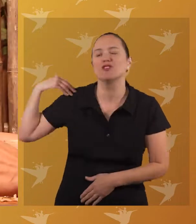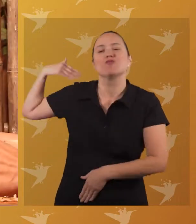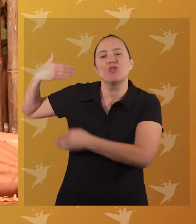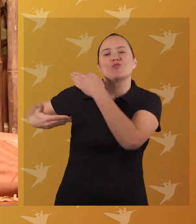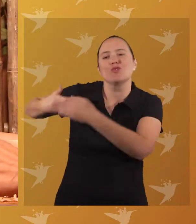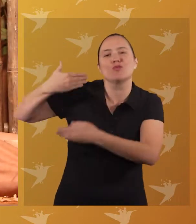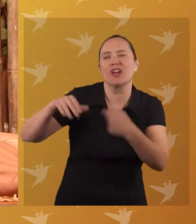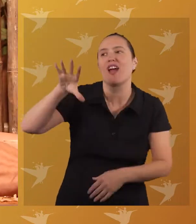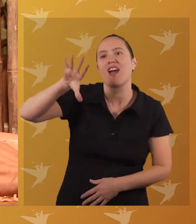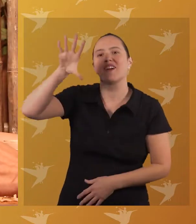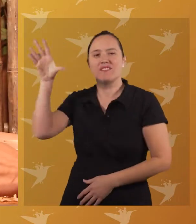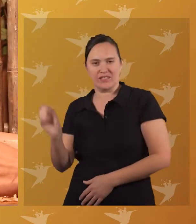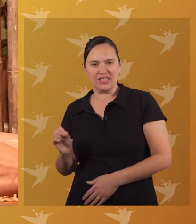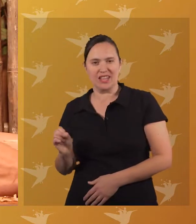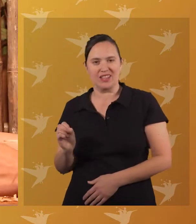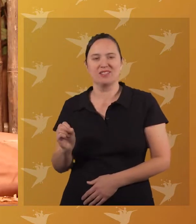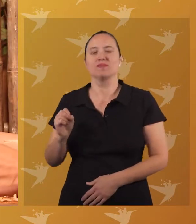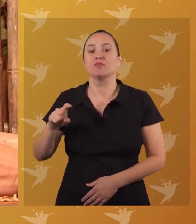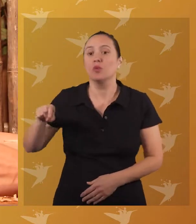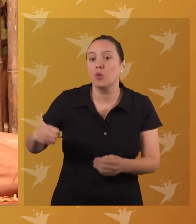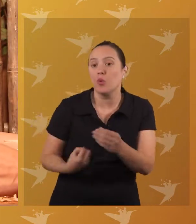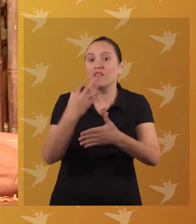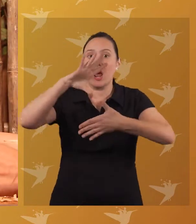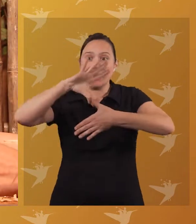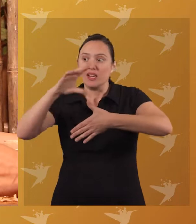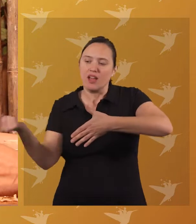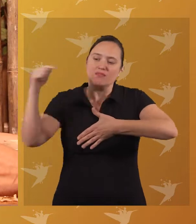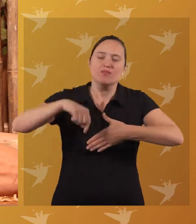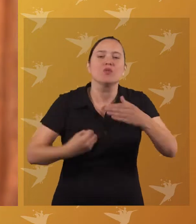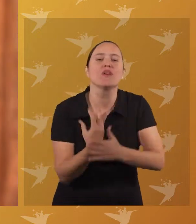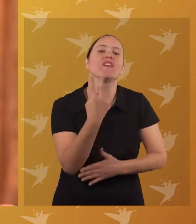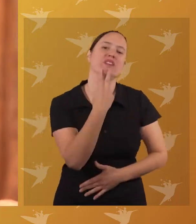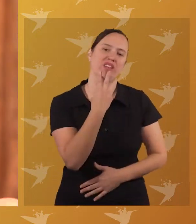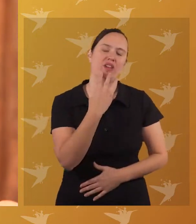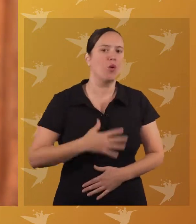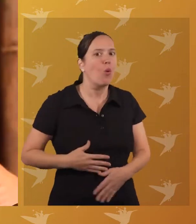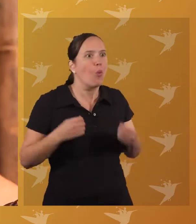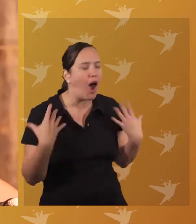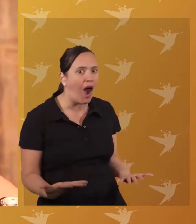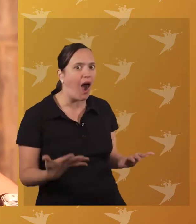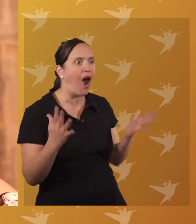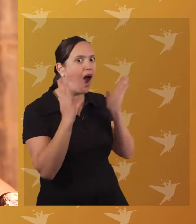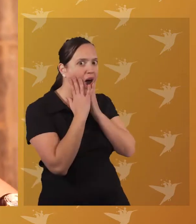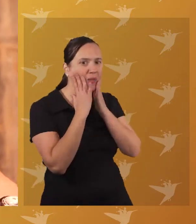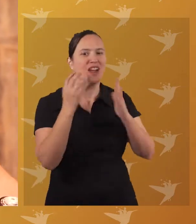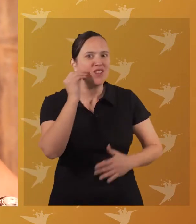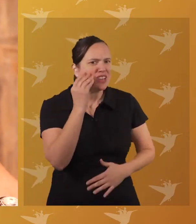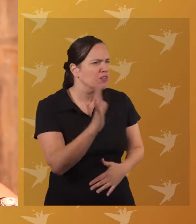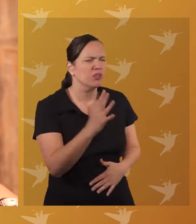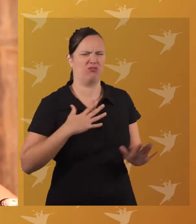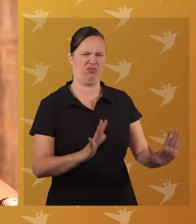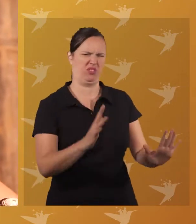Y así se mezclaron las tradiciones africanas con la nueva vida en América ¡Guau! Ay, abuelita, pero